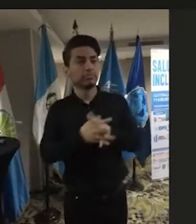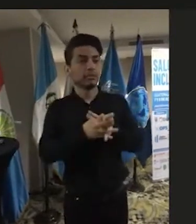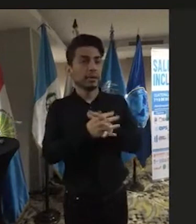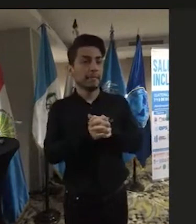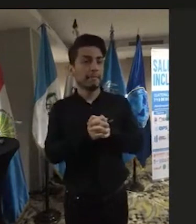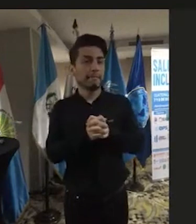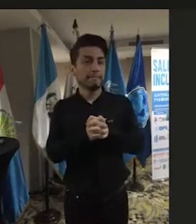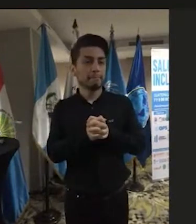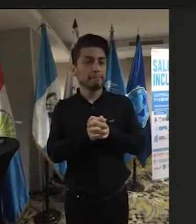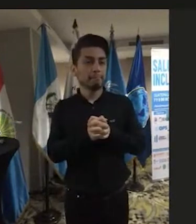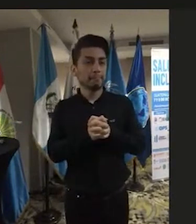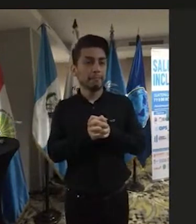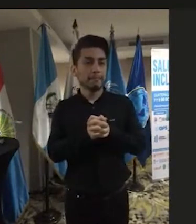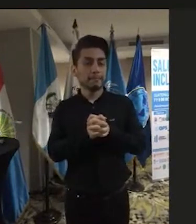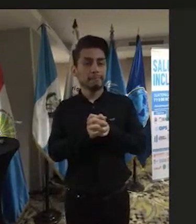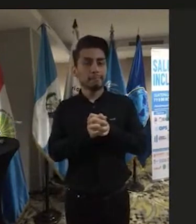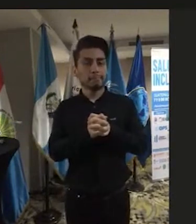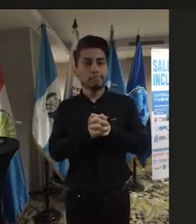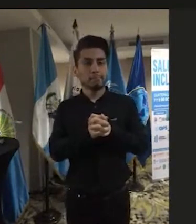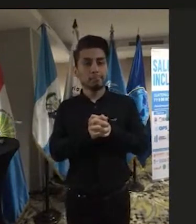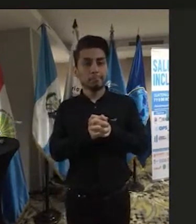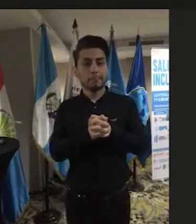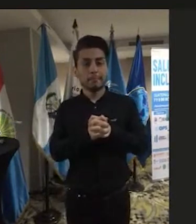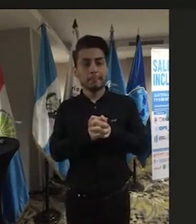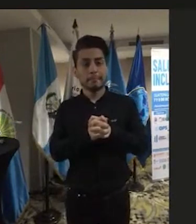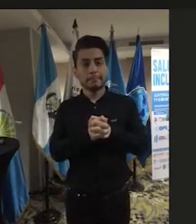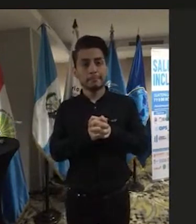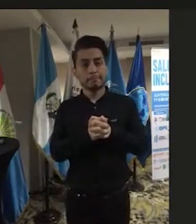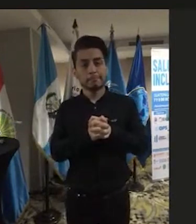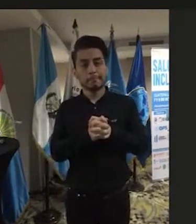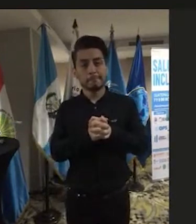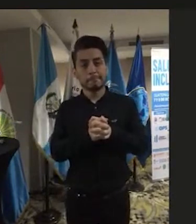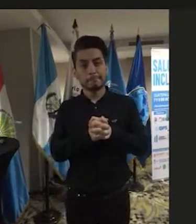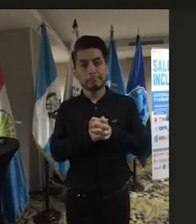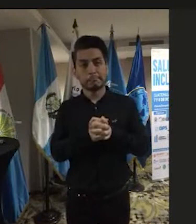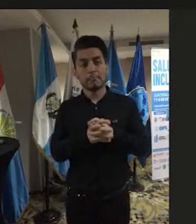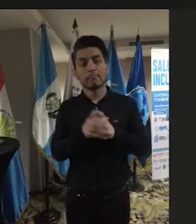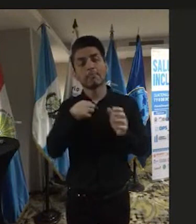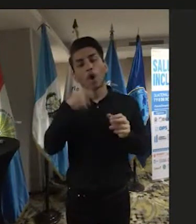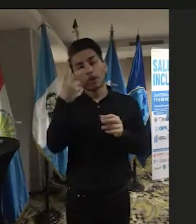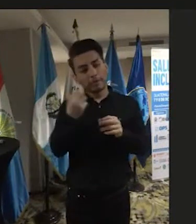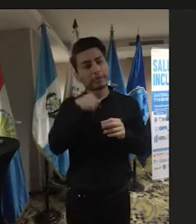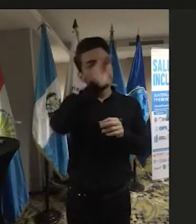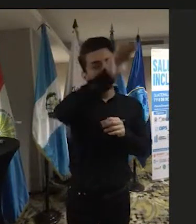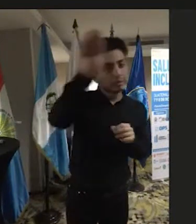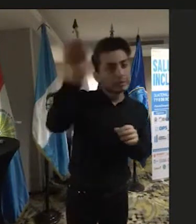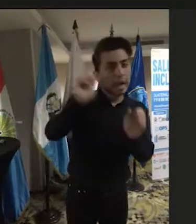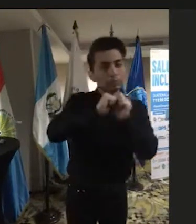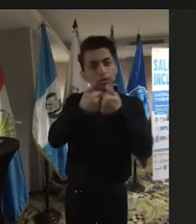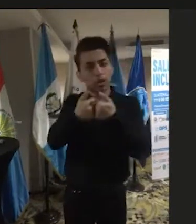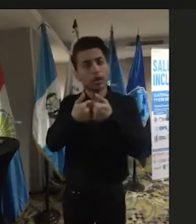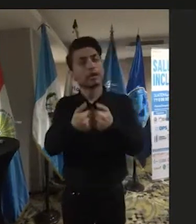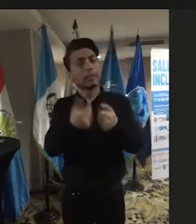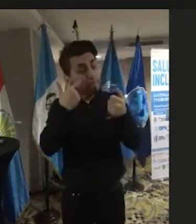otra vez de nuevo hacemos un llamado a todas las organizaciones de sociedad civil que unidos podemos lograr muchas